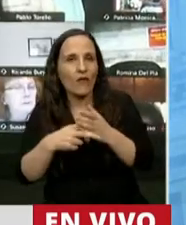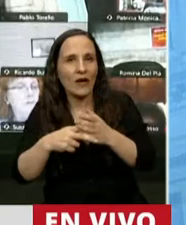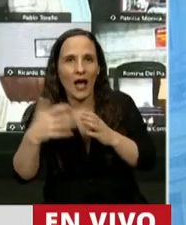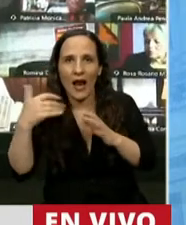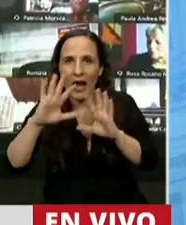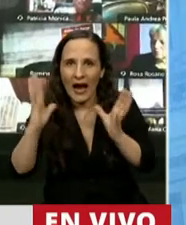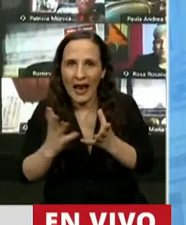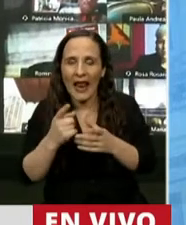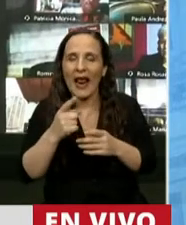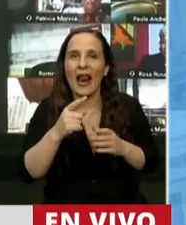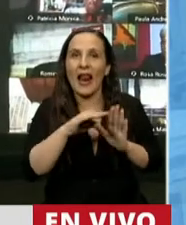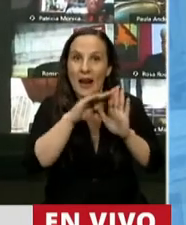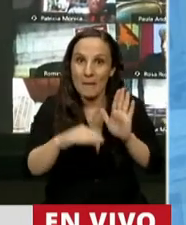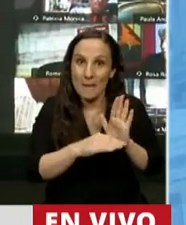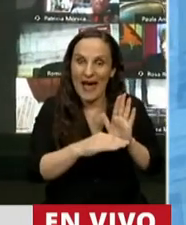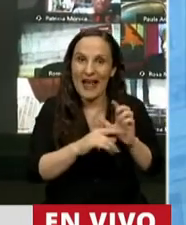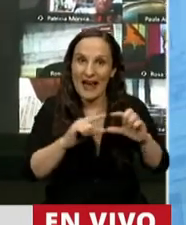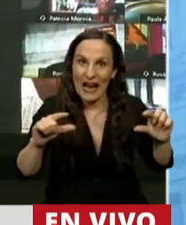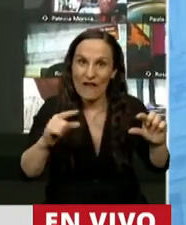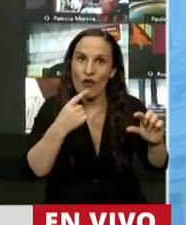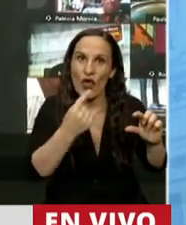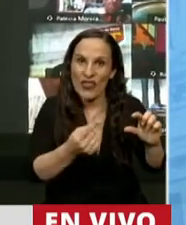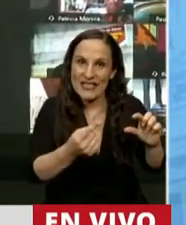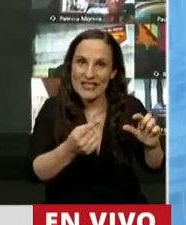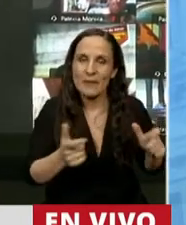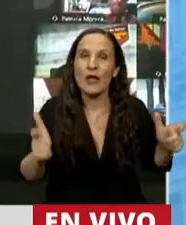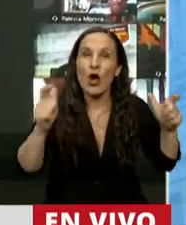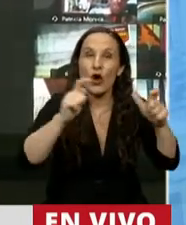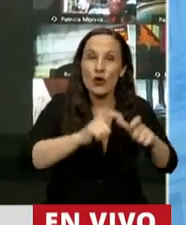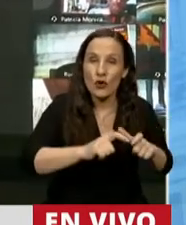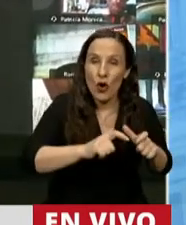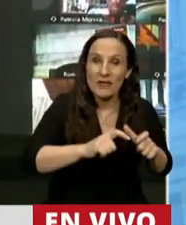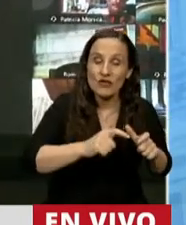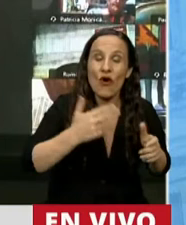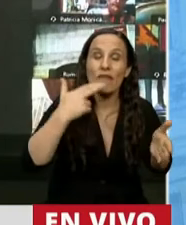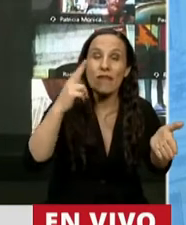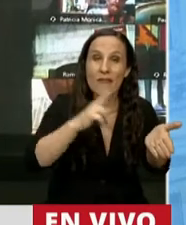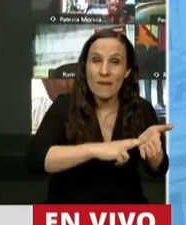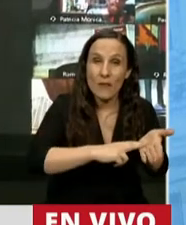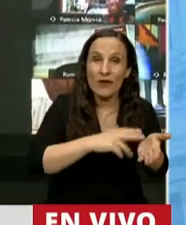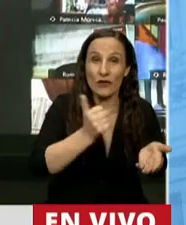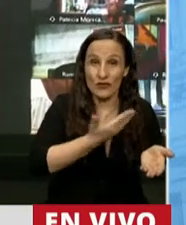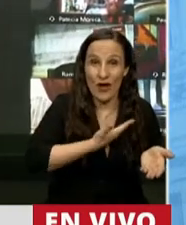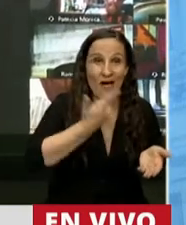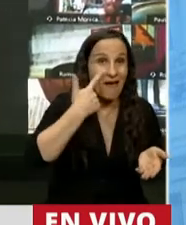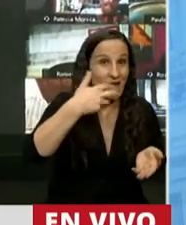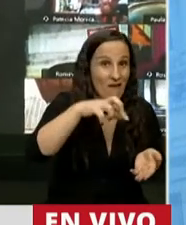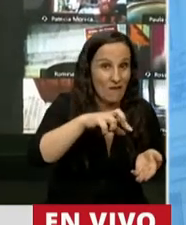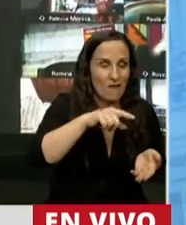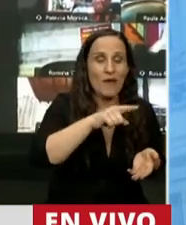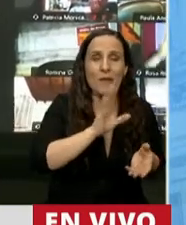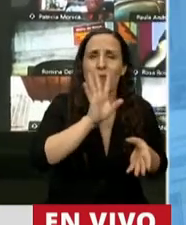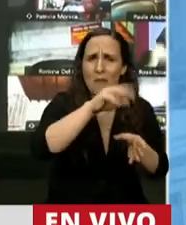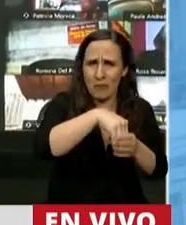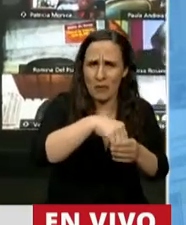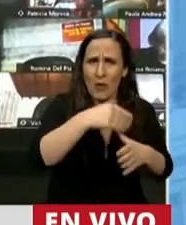el párrafo siguiente dice así. La Comisión Federal de Impuestos, CFI, tomará intervención en el proceso